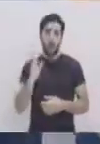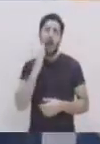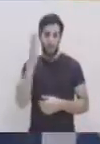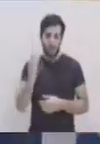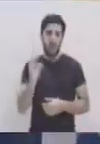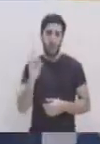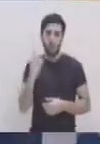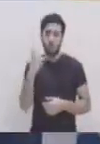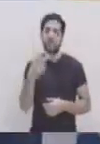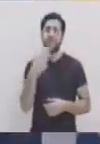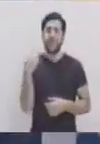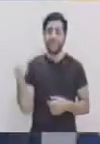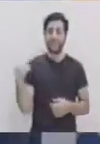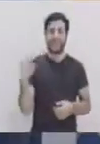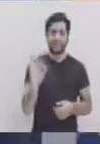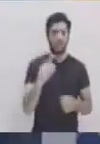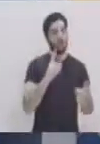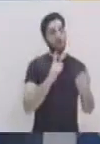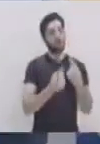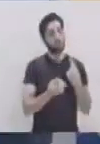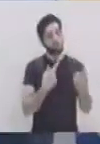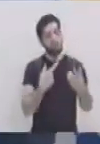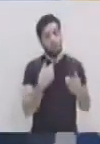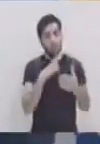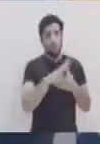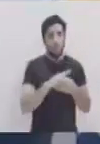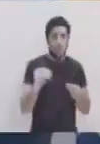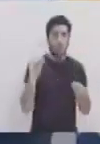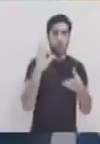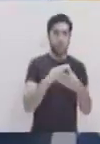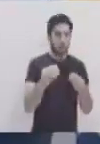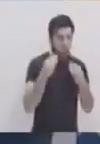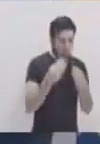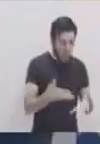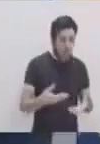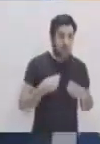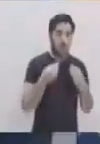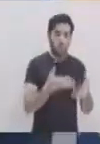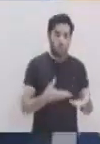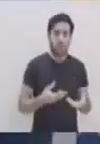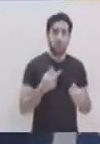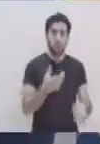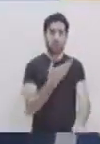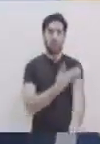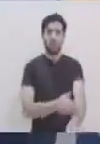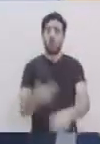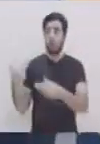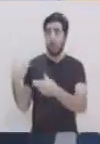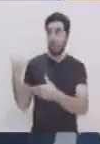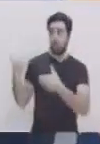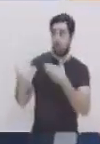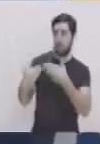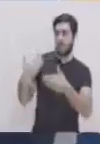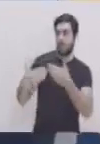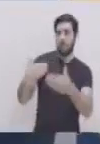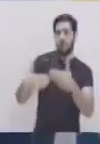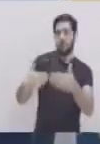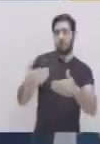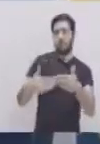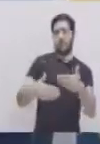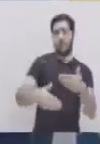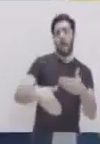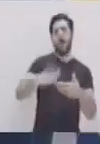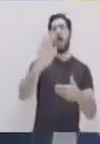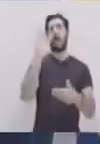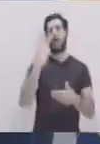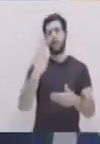comentaban a sus nietos esas historias. Las historias. Y fueron, se fueron heredando de generación en generación. Llega un